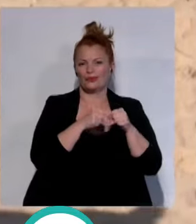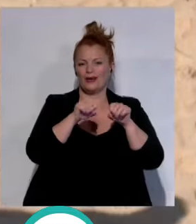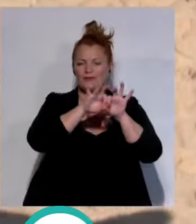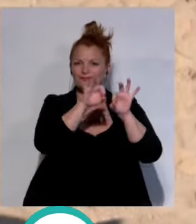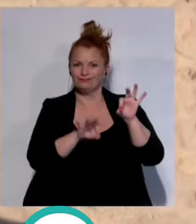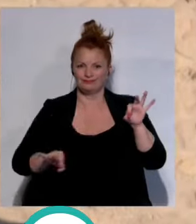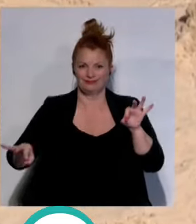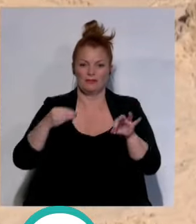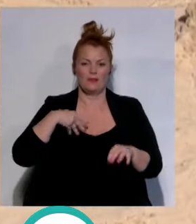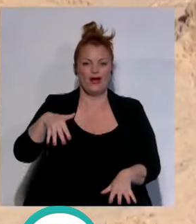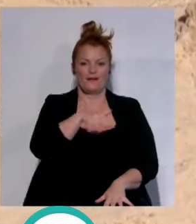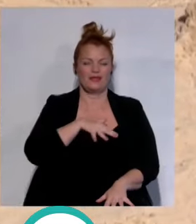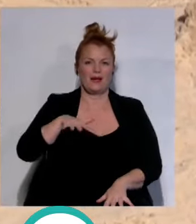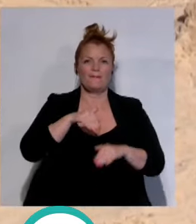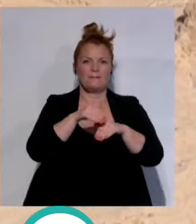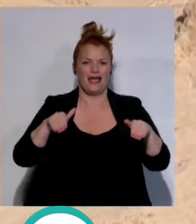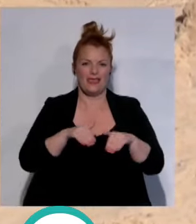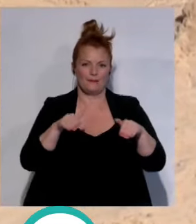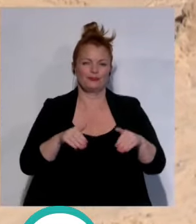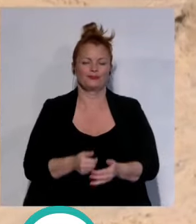situado en este espacio de la playa.